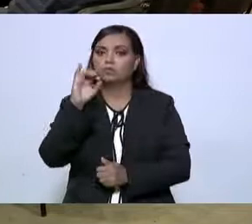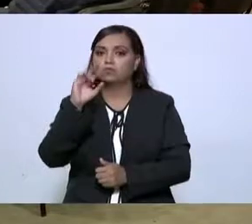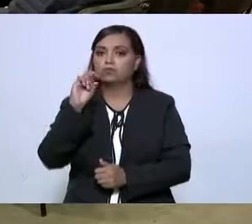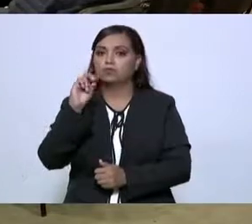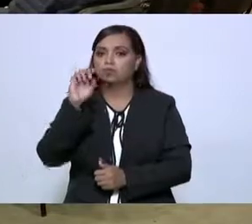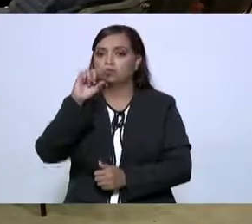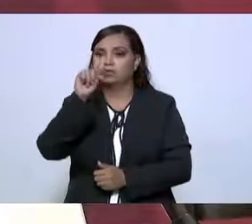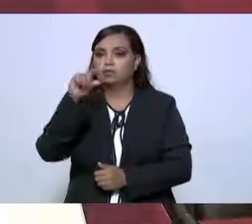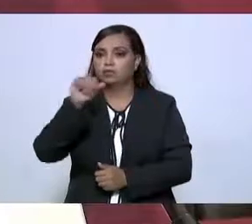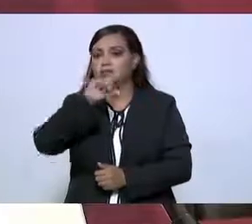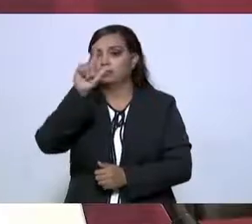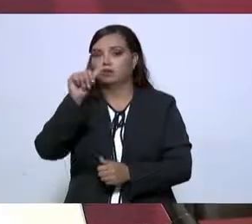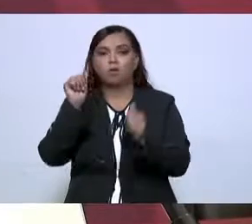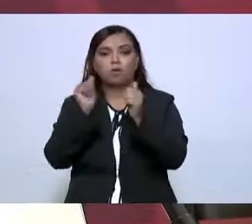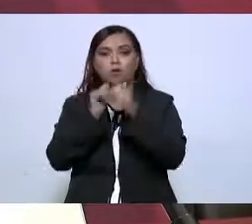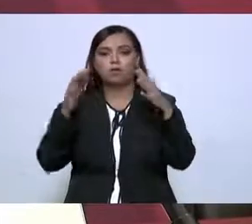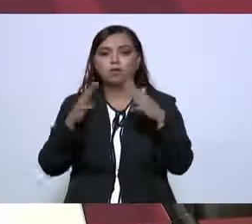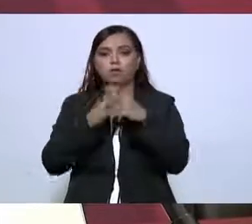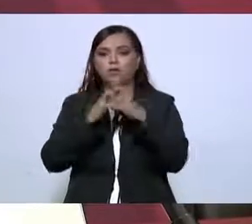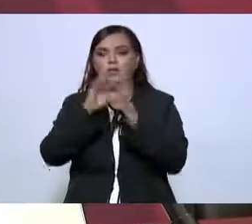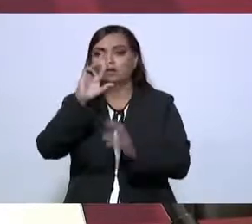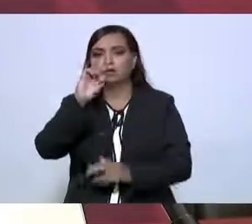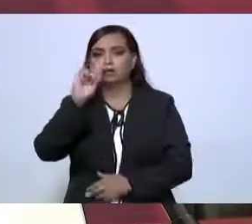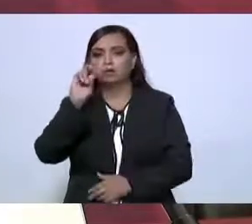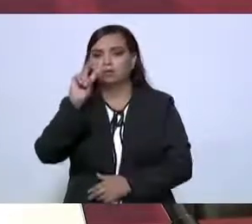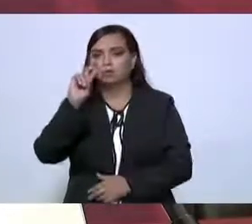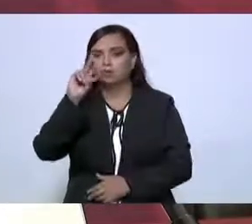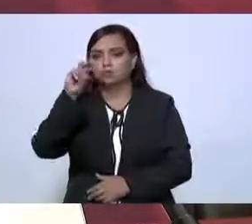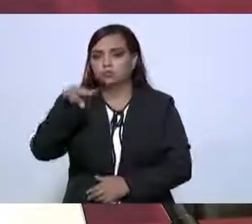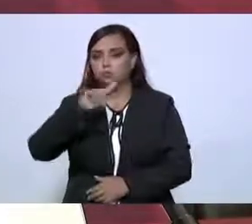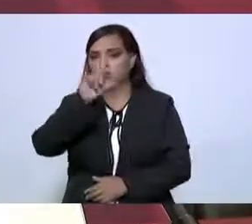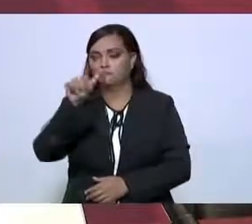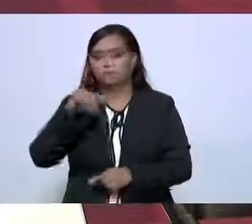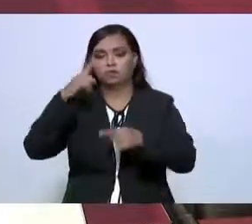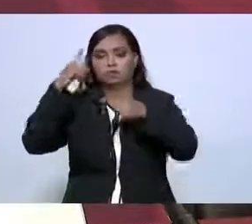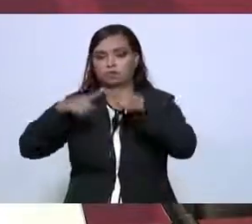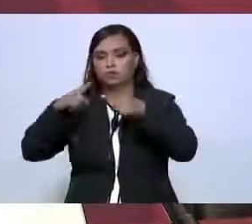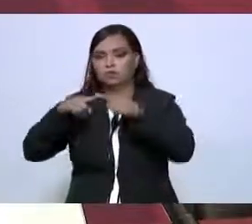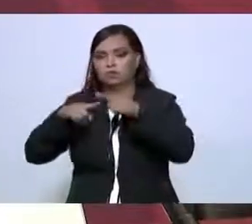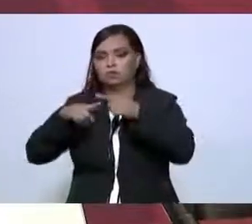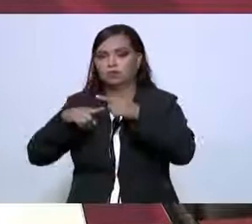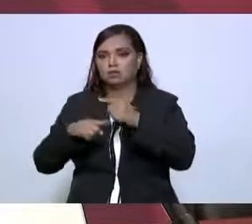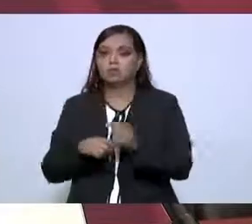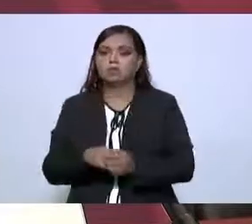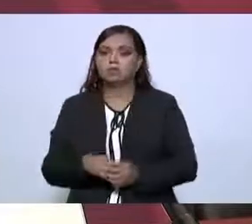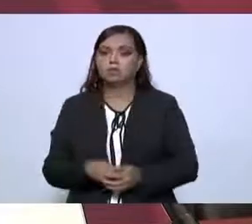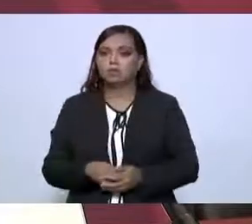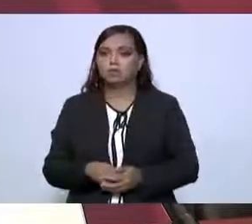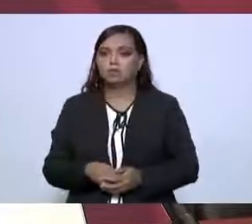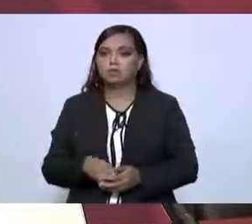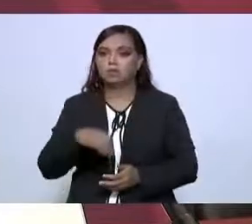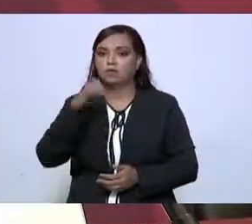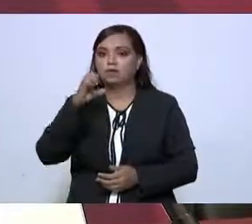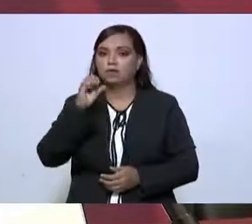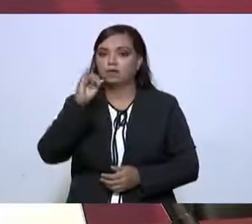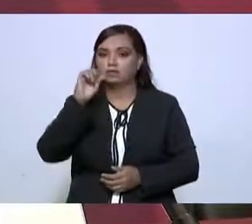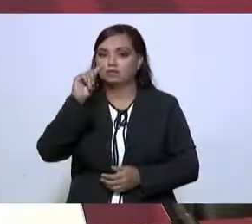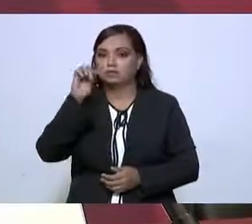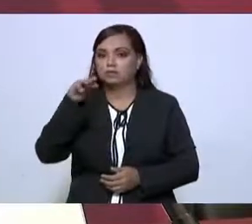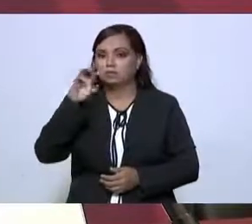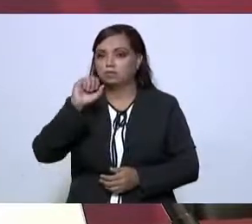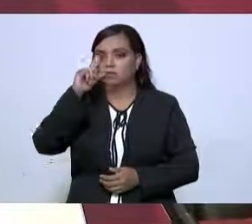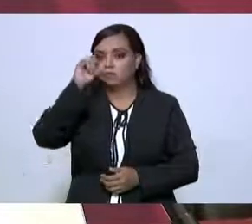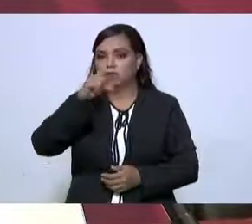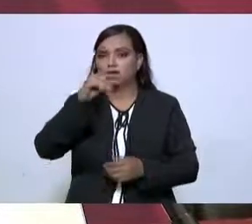mantuvo durante la revolución, se quitó el estímulo a la frontera en el